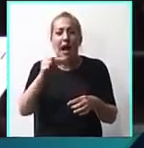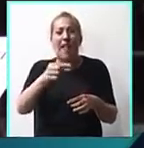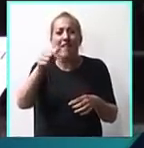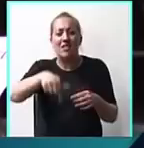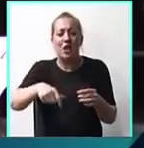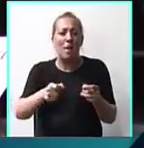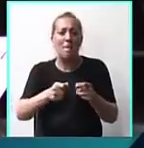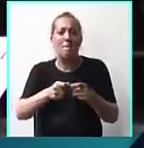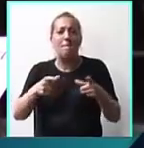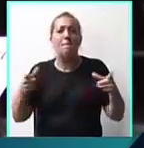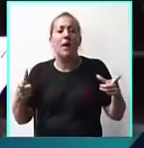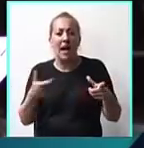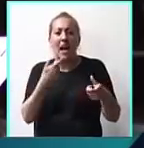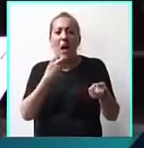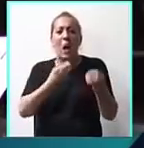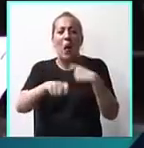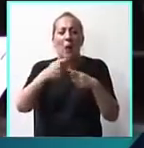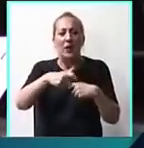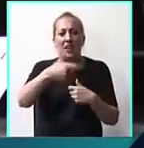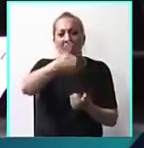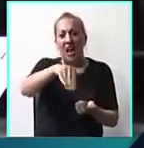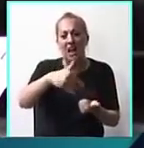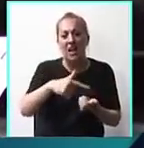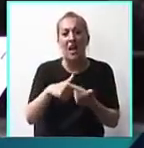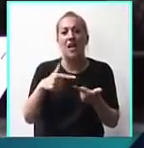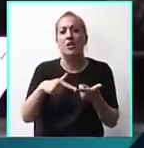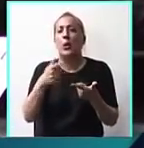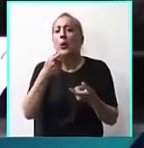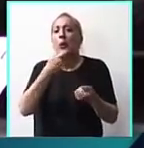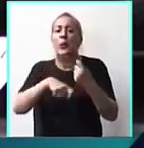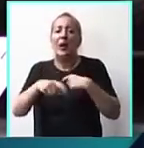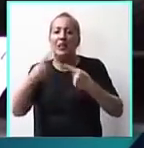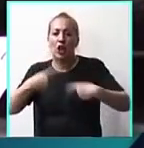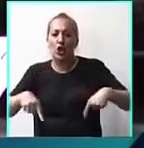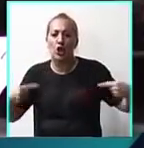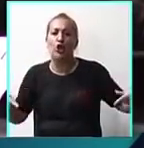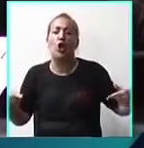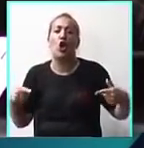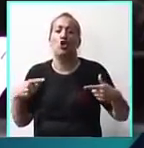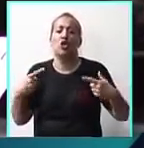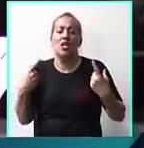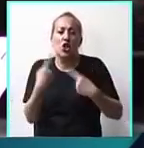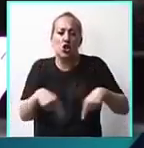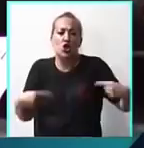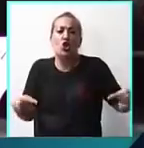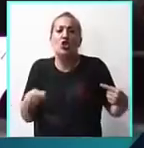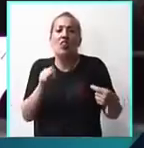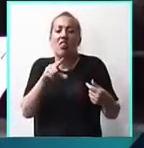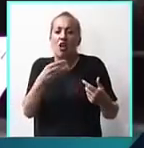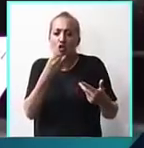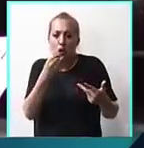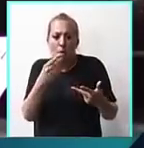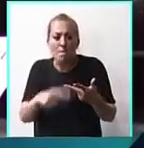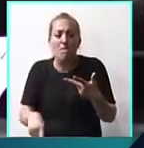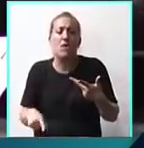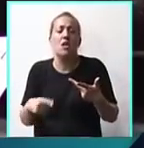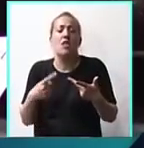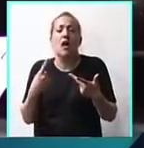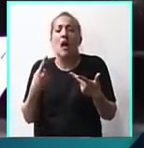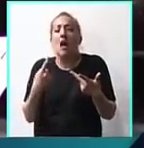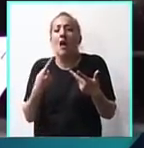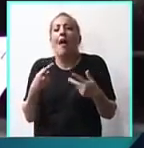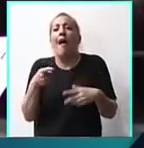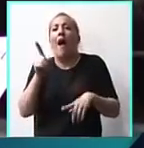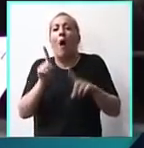más, que es la venta ambulante, es la venta de objetos, de productos, de alimentación, de aquellos que